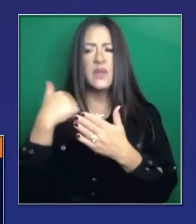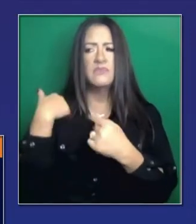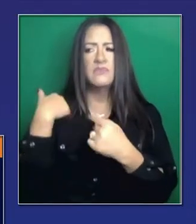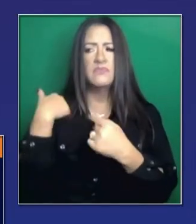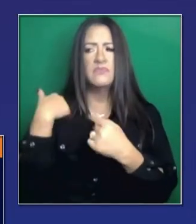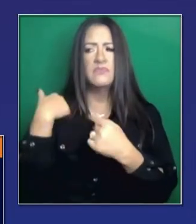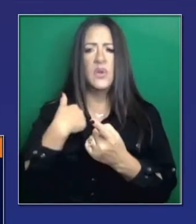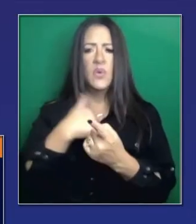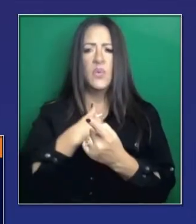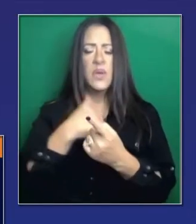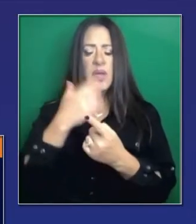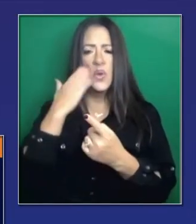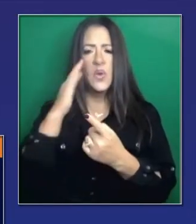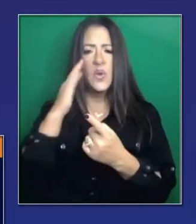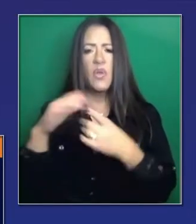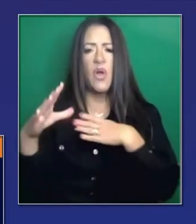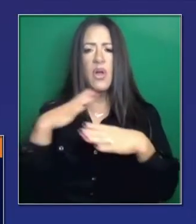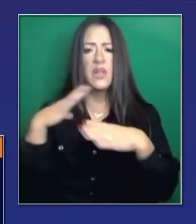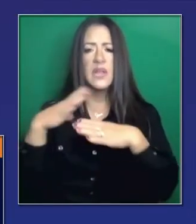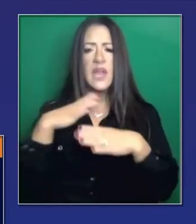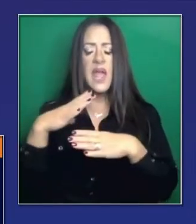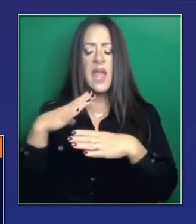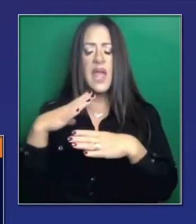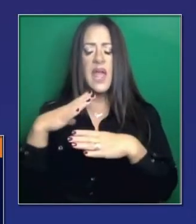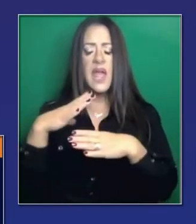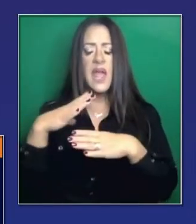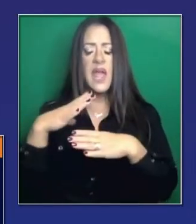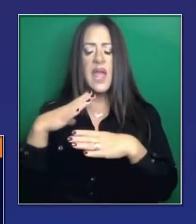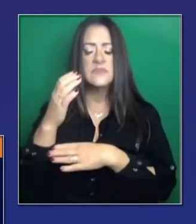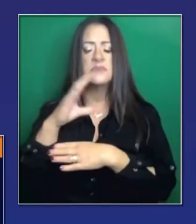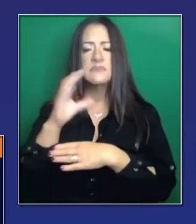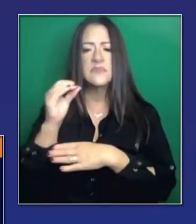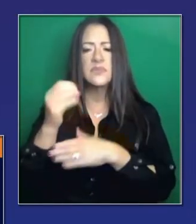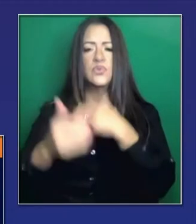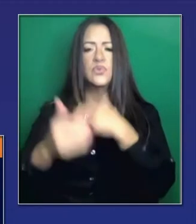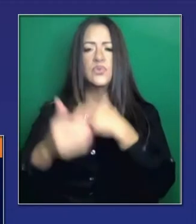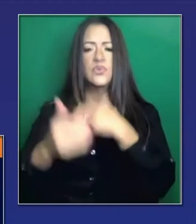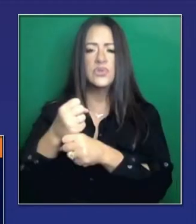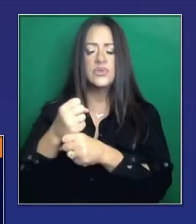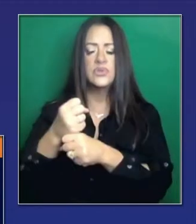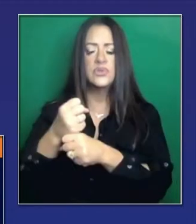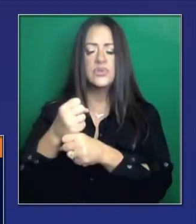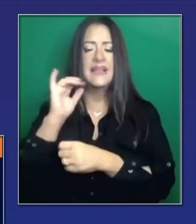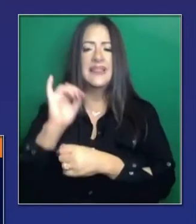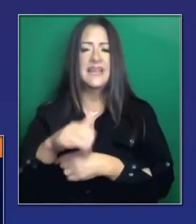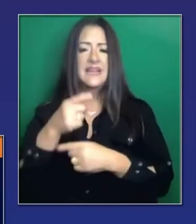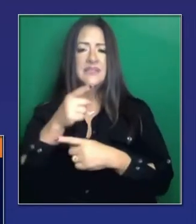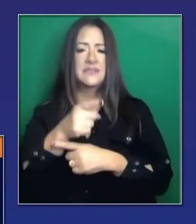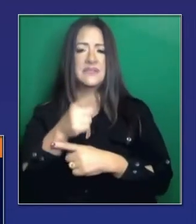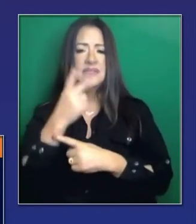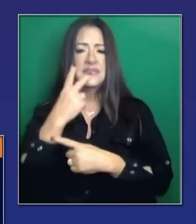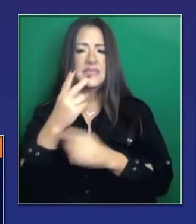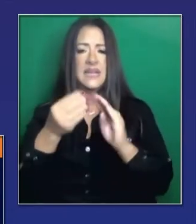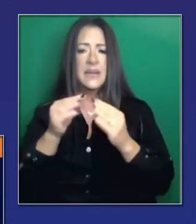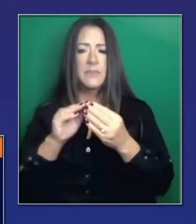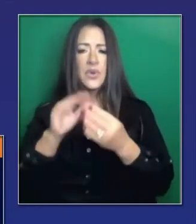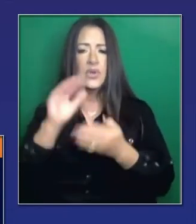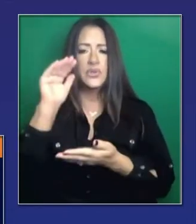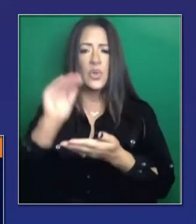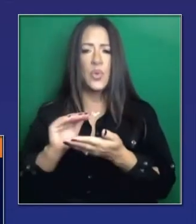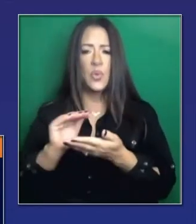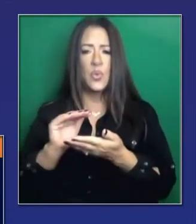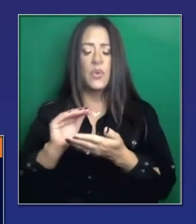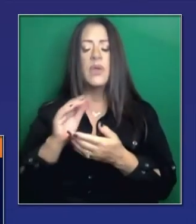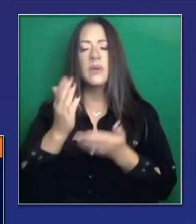días festivos, el fin de semana en particular, estas cifras parecen ser bajas. Es probable que lo sea en base